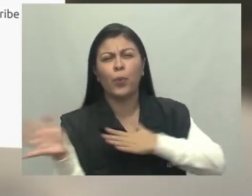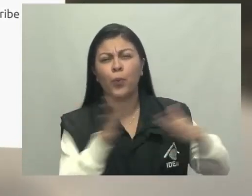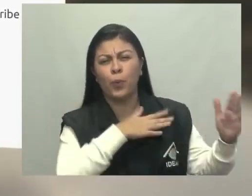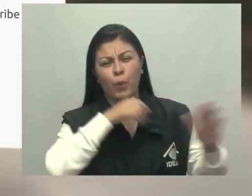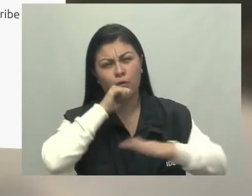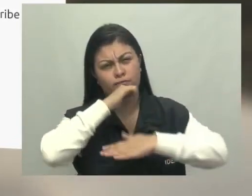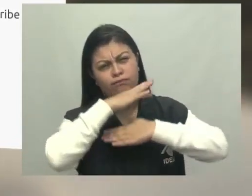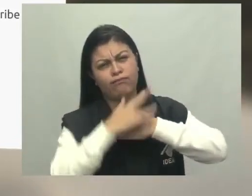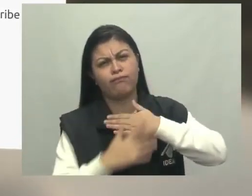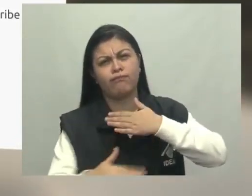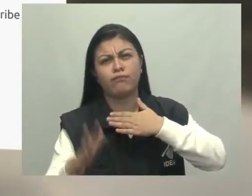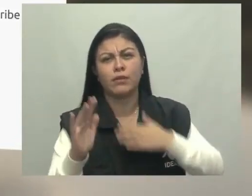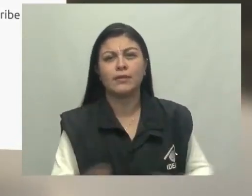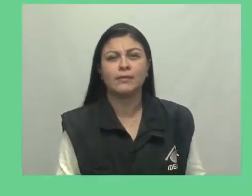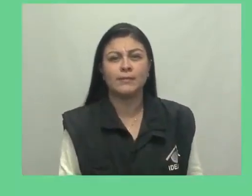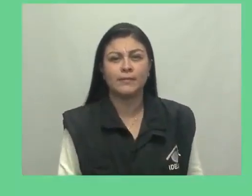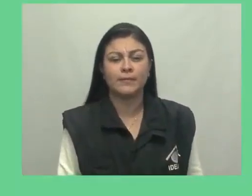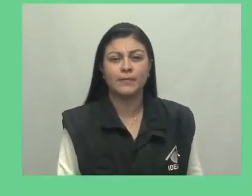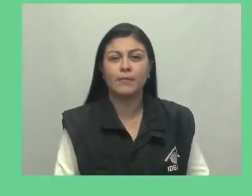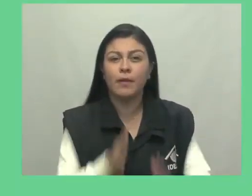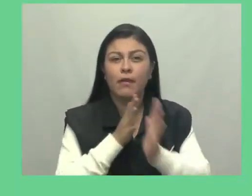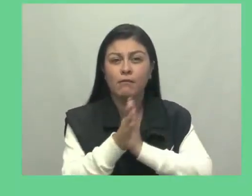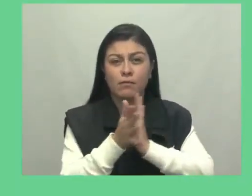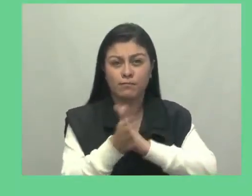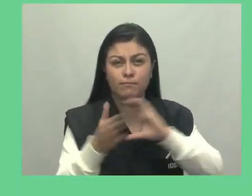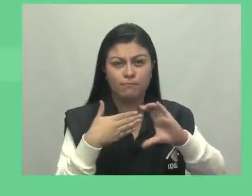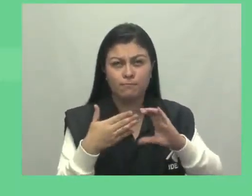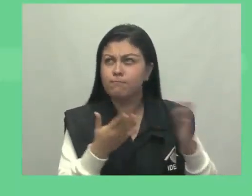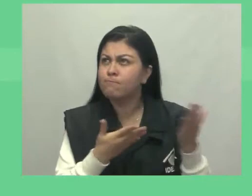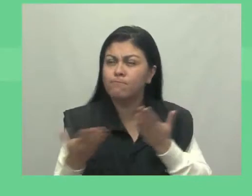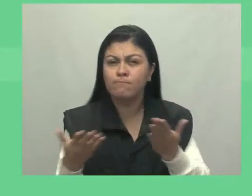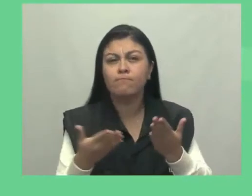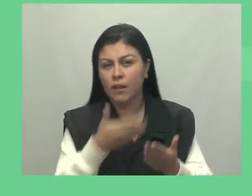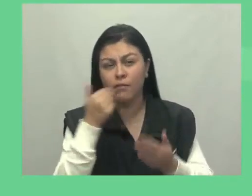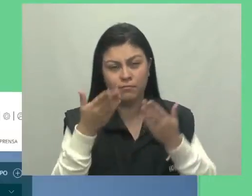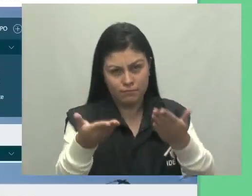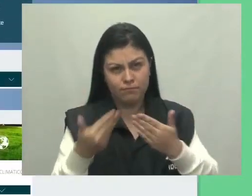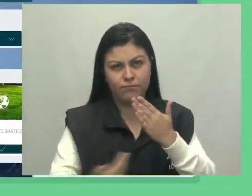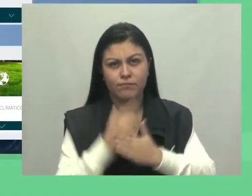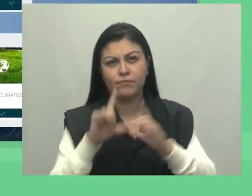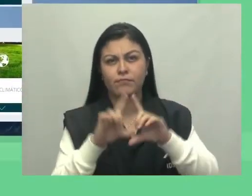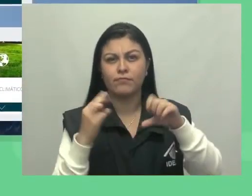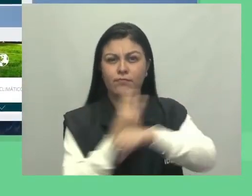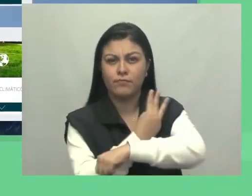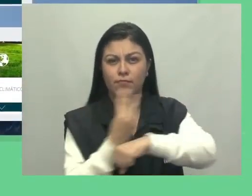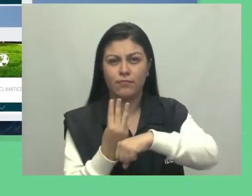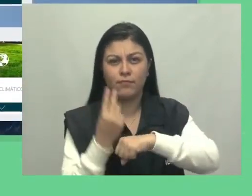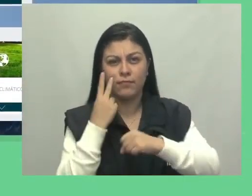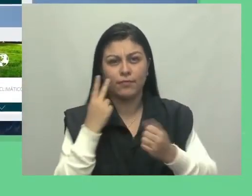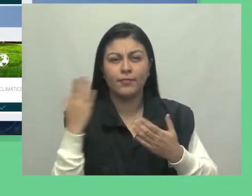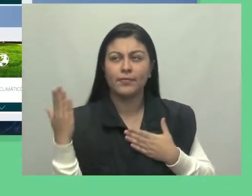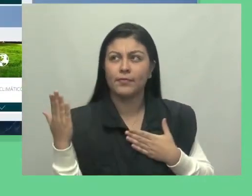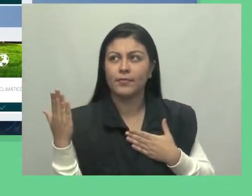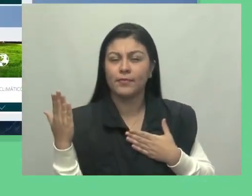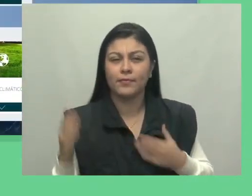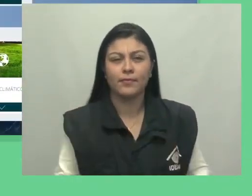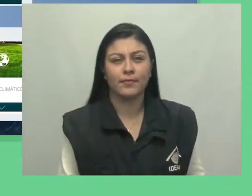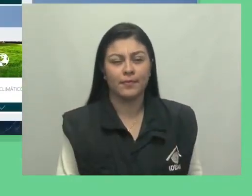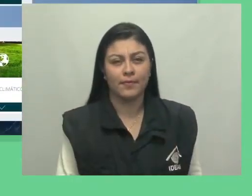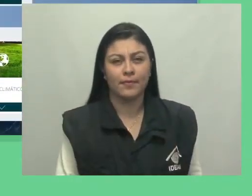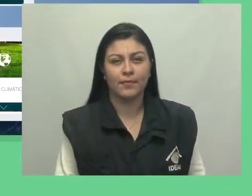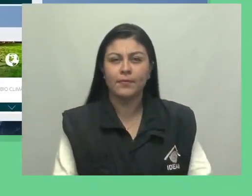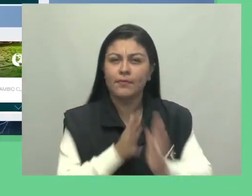vientos fuertes en el mar Caribe colombiano. Para mayor información sobre el pronóstico del tiempo, visítenos en www.ideam